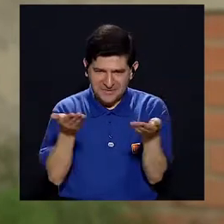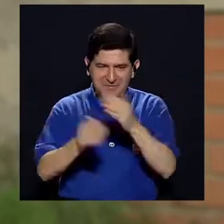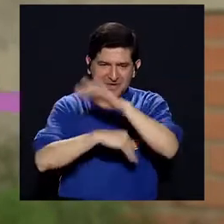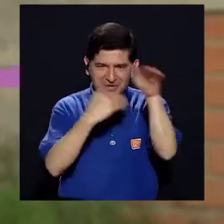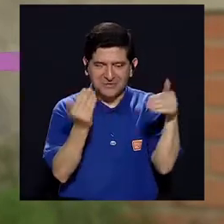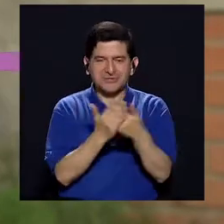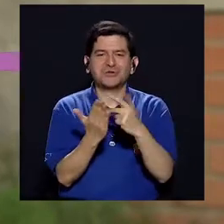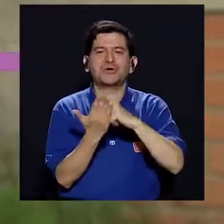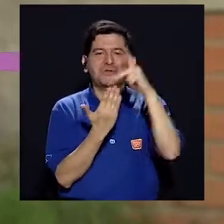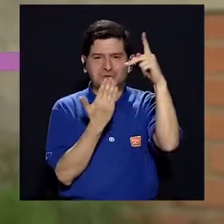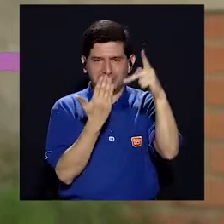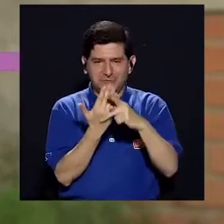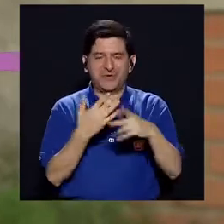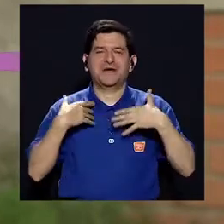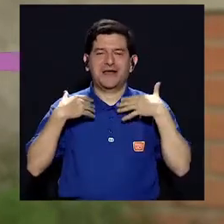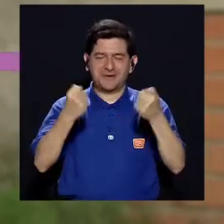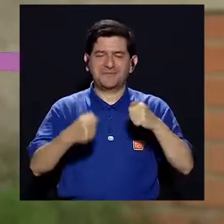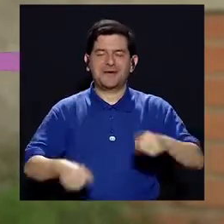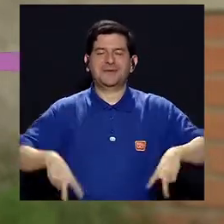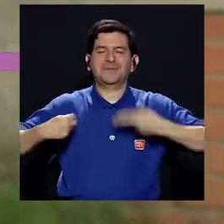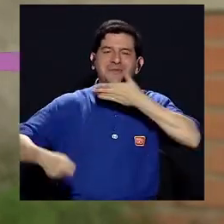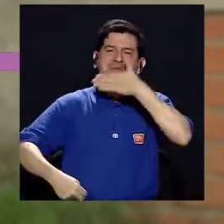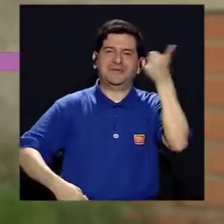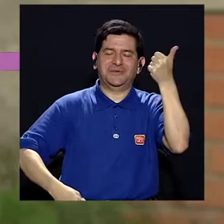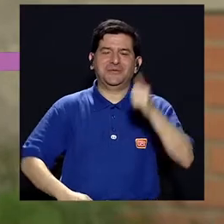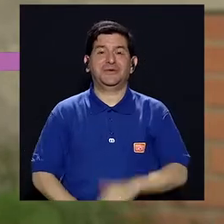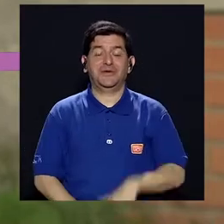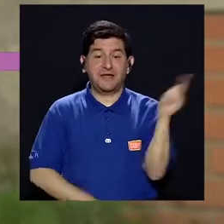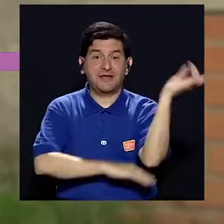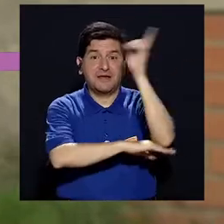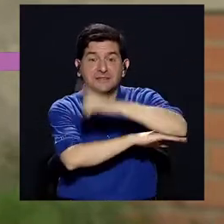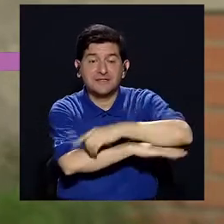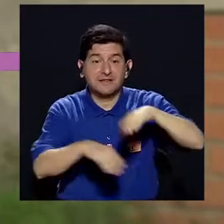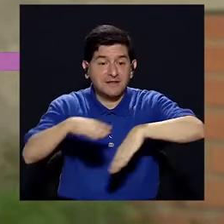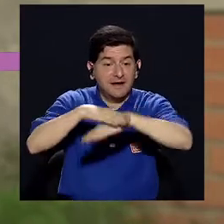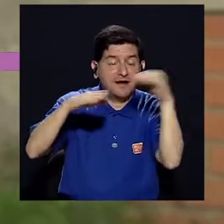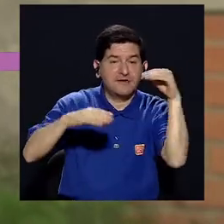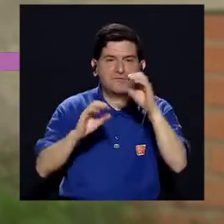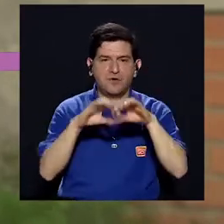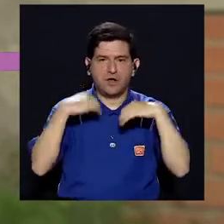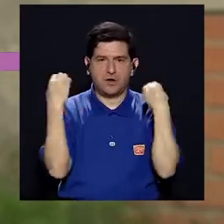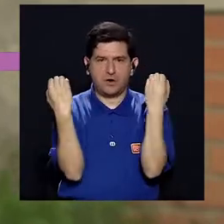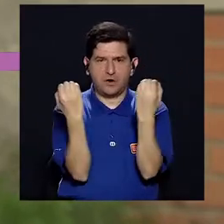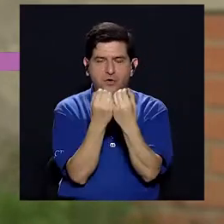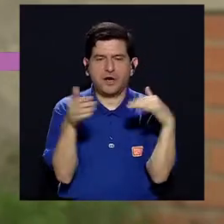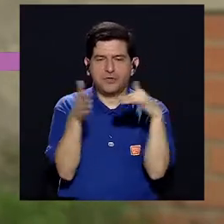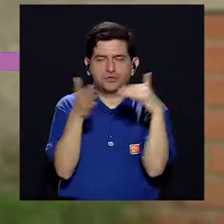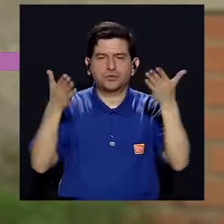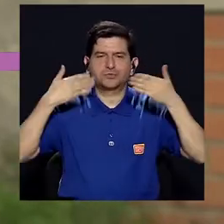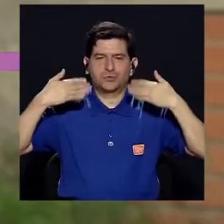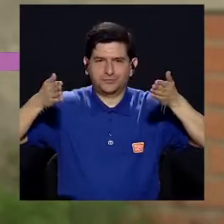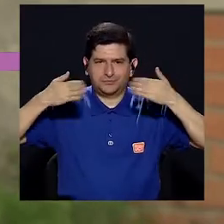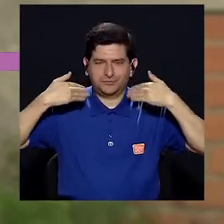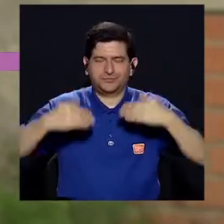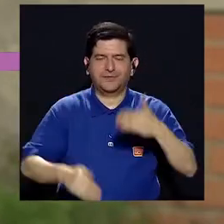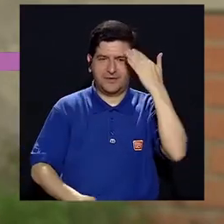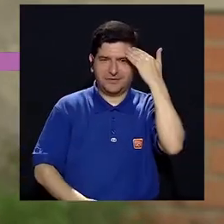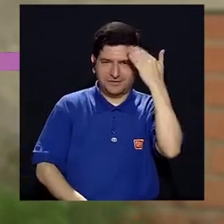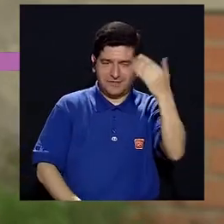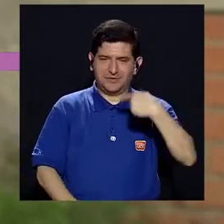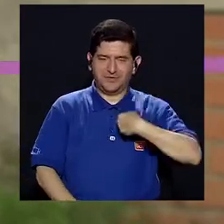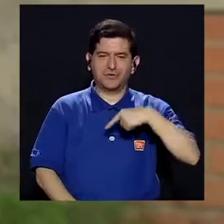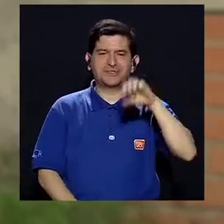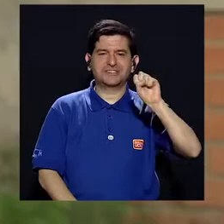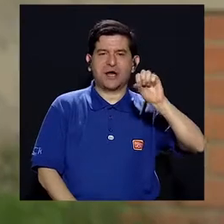Hola, tal? bienvenidas y bienvenidos a su telerevista de salud, Vivir Mejor. El día de hoy desde las afueras de la Organización para Estudios Tropicales,